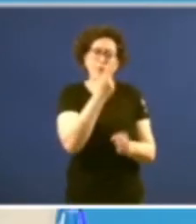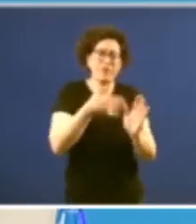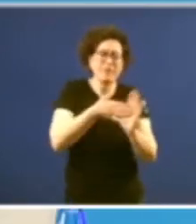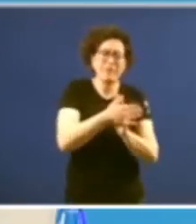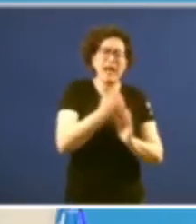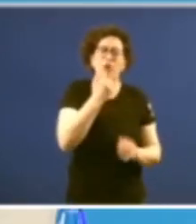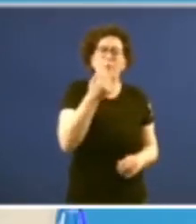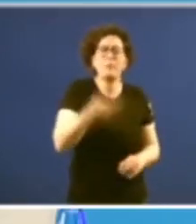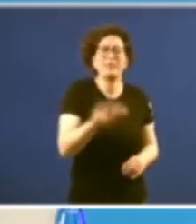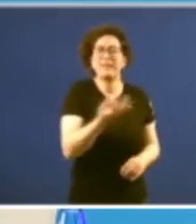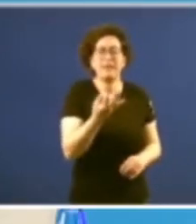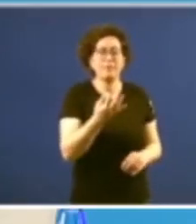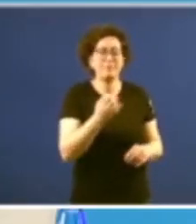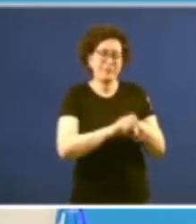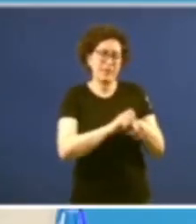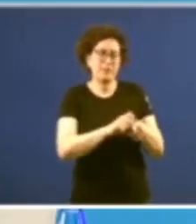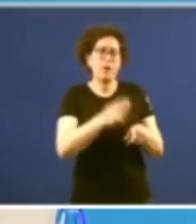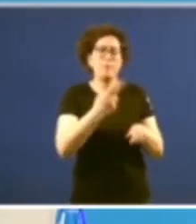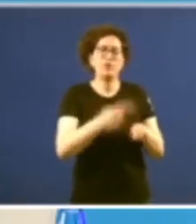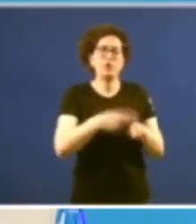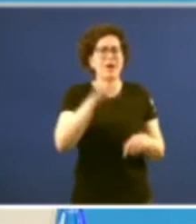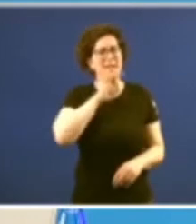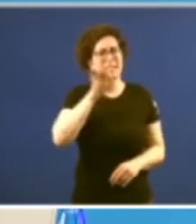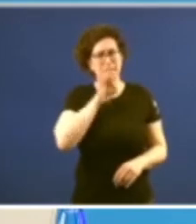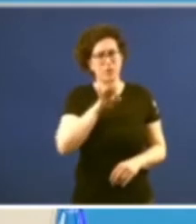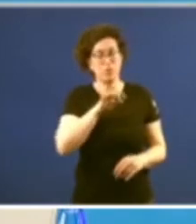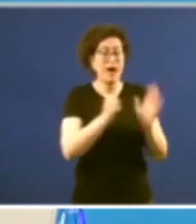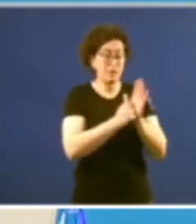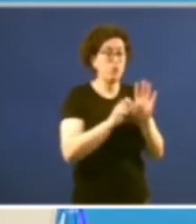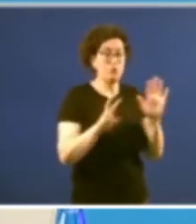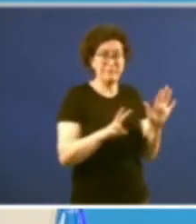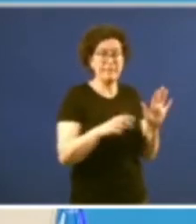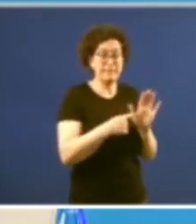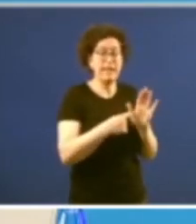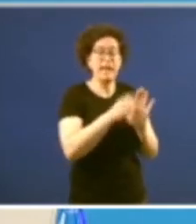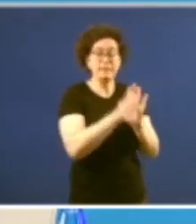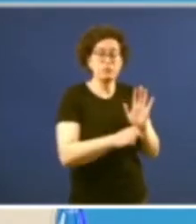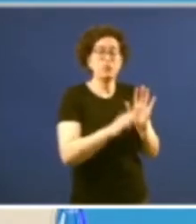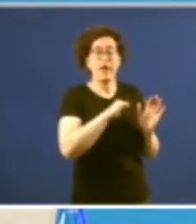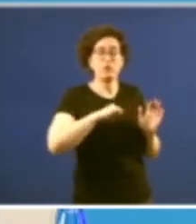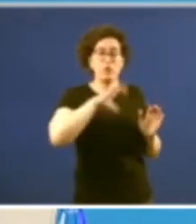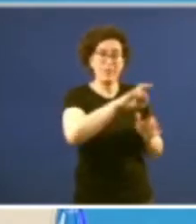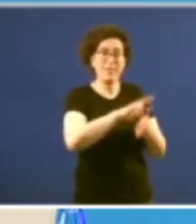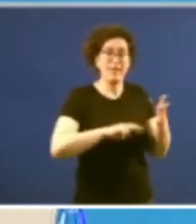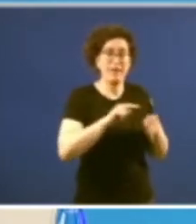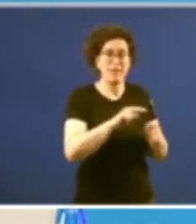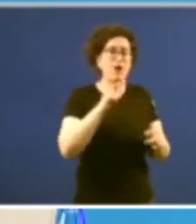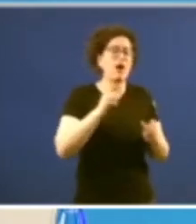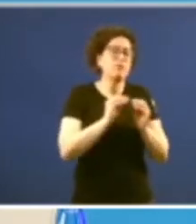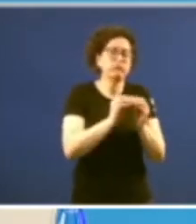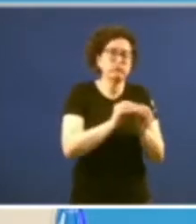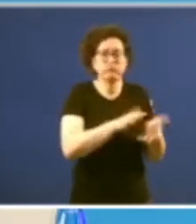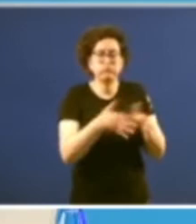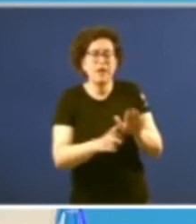importante que es la condición política de Gallego dando cumplimiento al artículo 7 del estatuto de autonomía de Galicia y desarrollándose